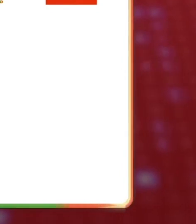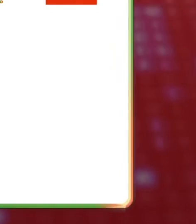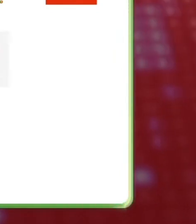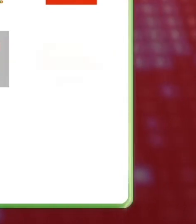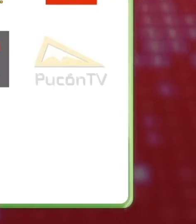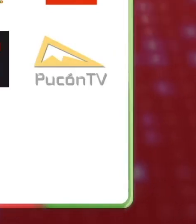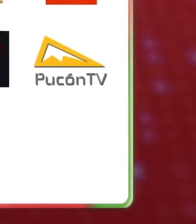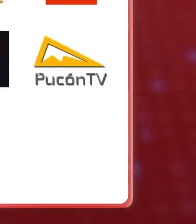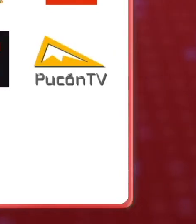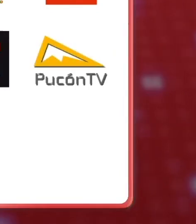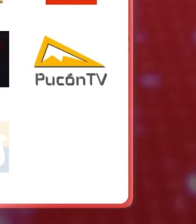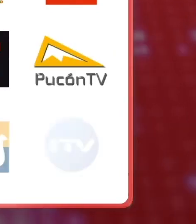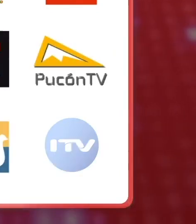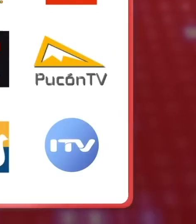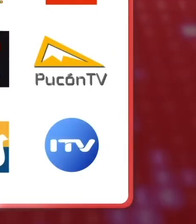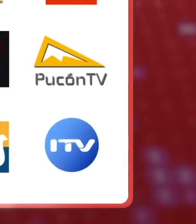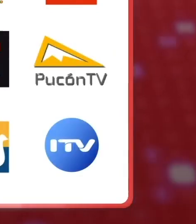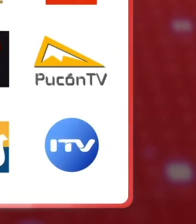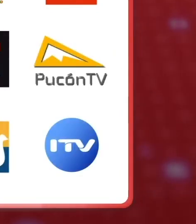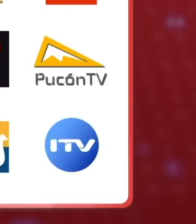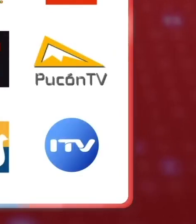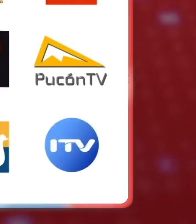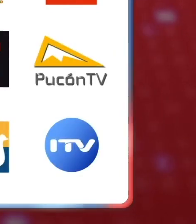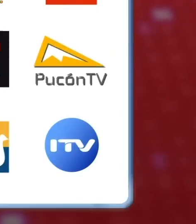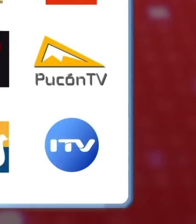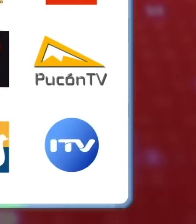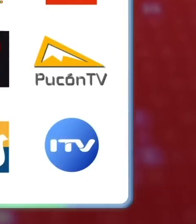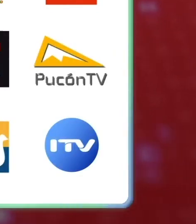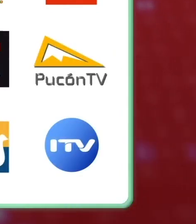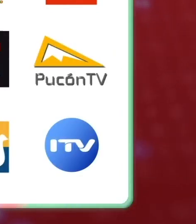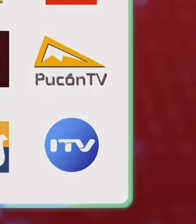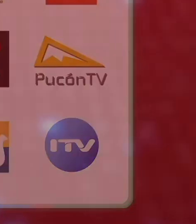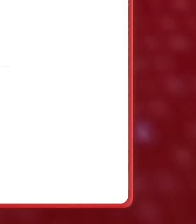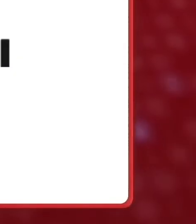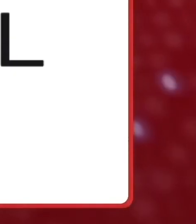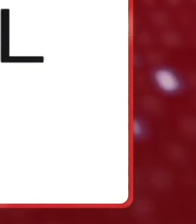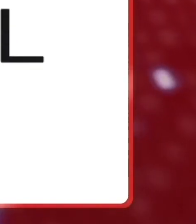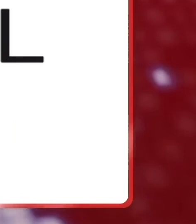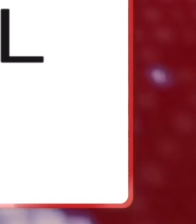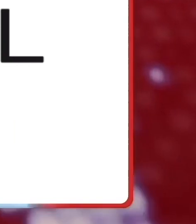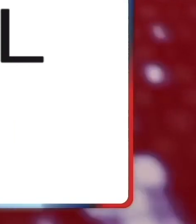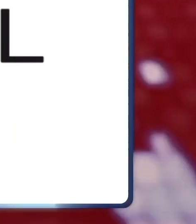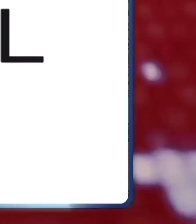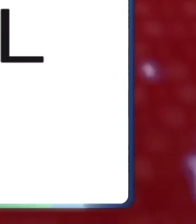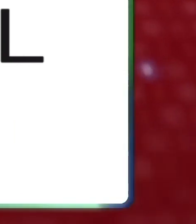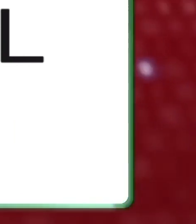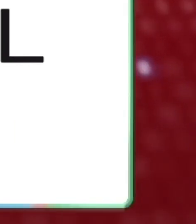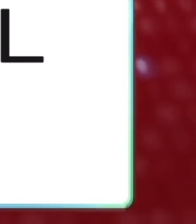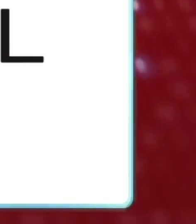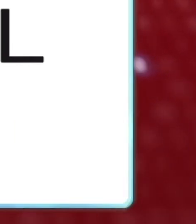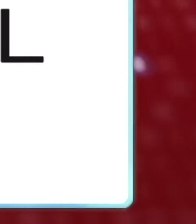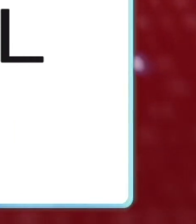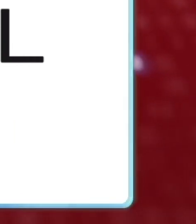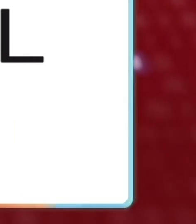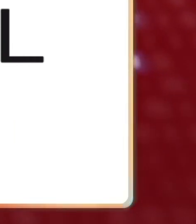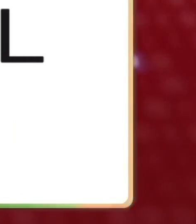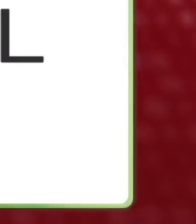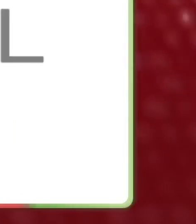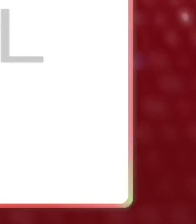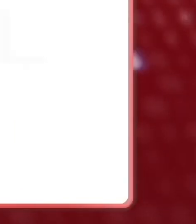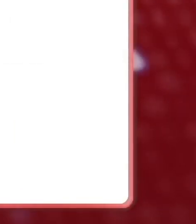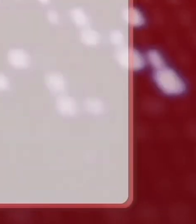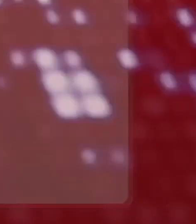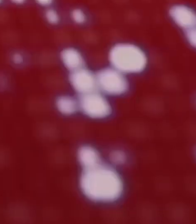porfomónica